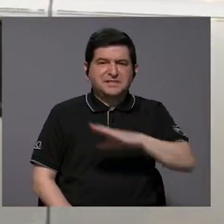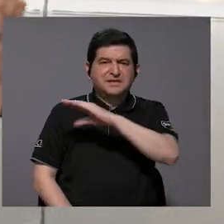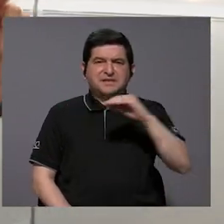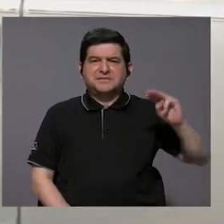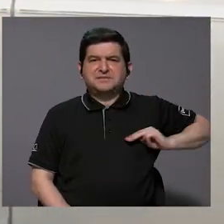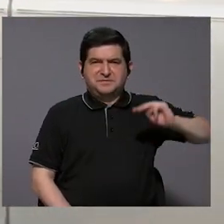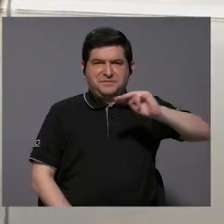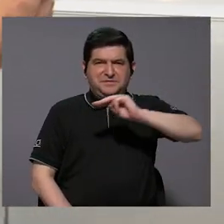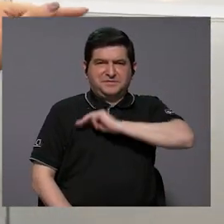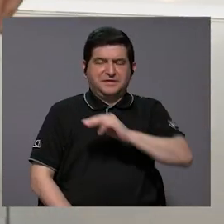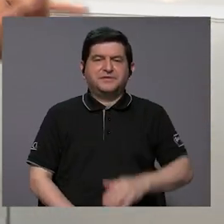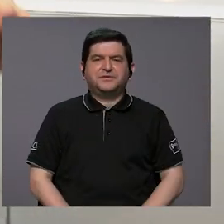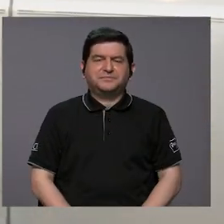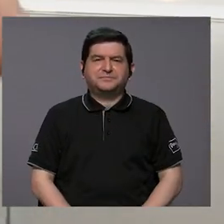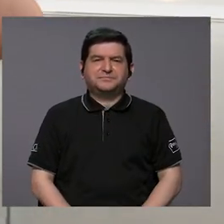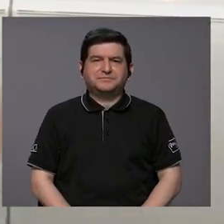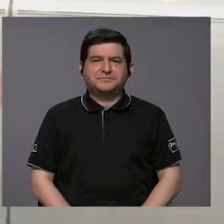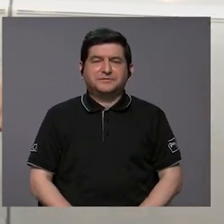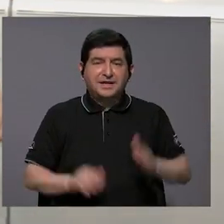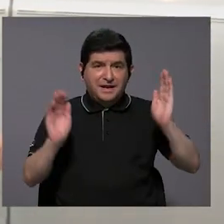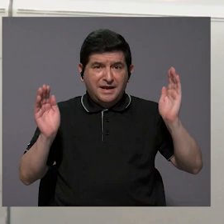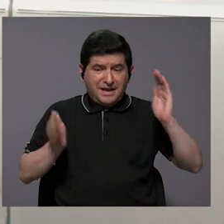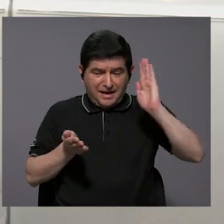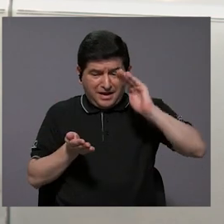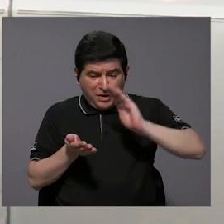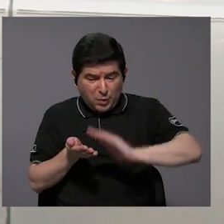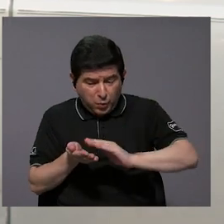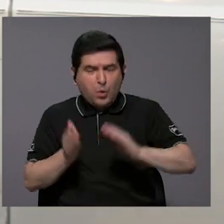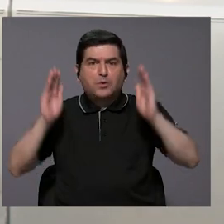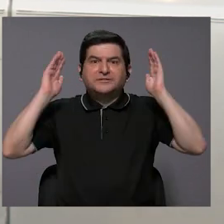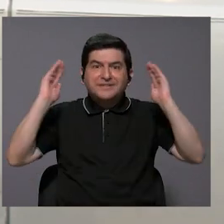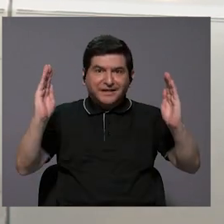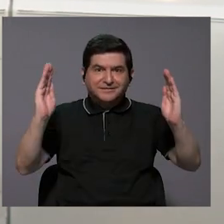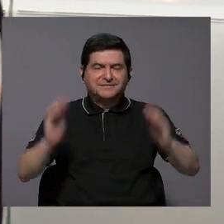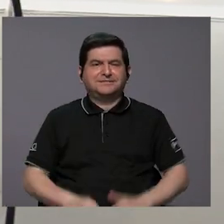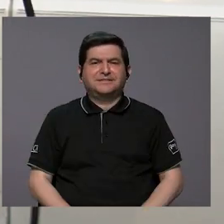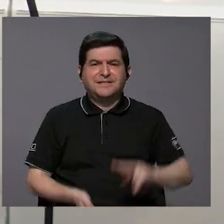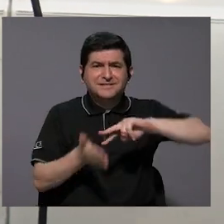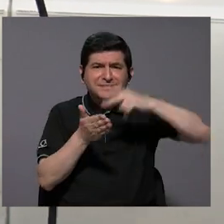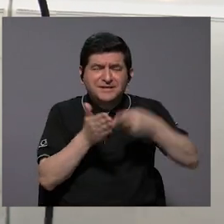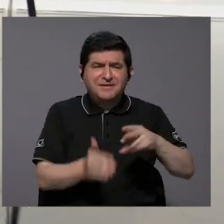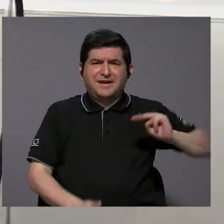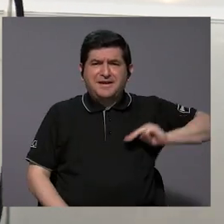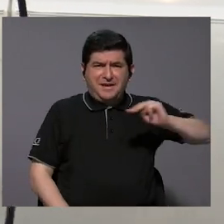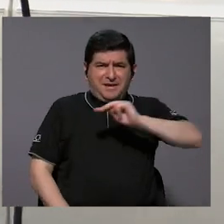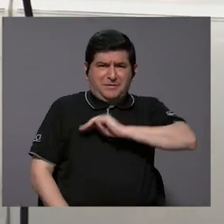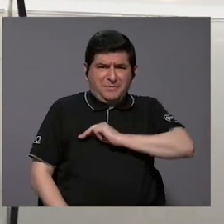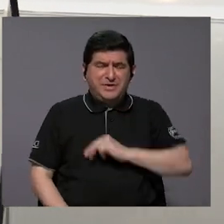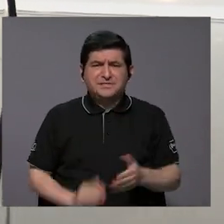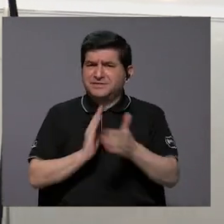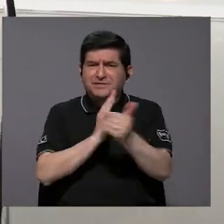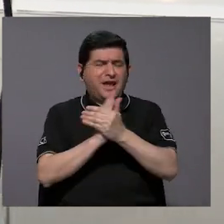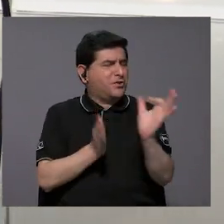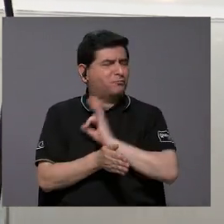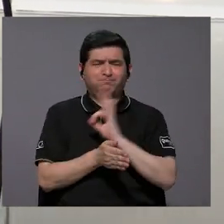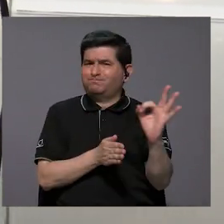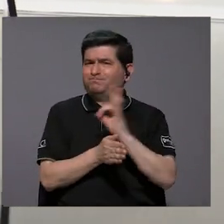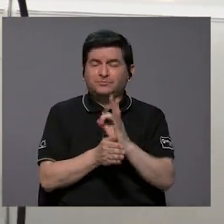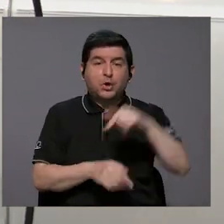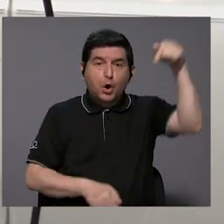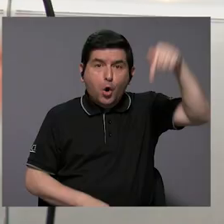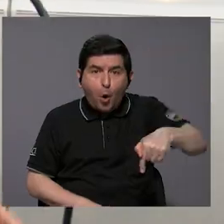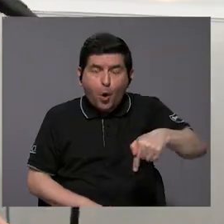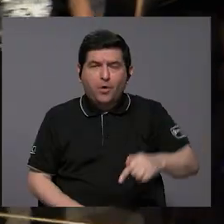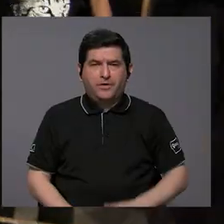diciendo desde la presidencia y desde el ministerio. El recorte es monumental y dejaría al ministerio sin capacidad